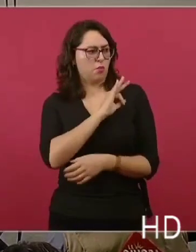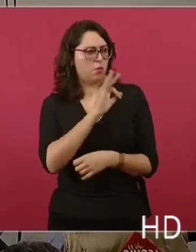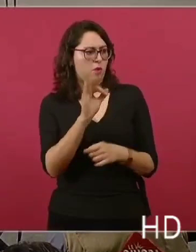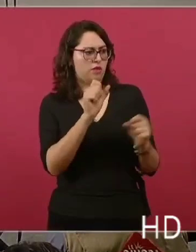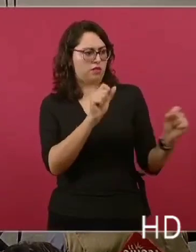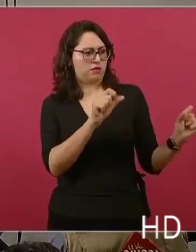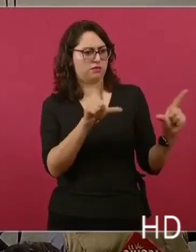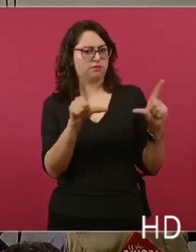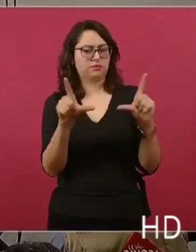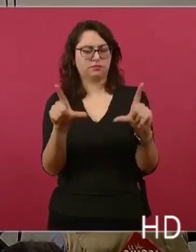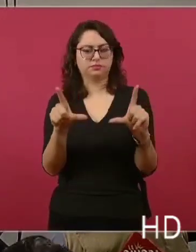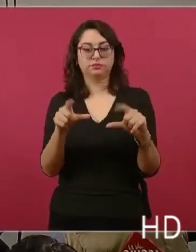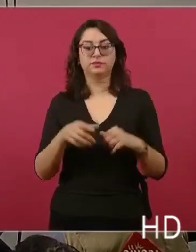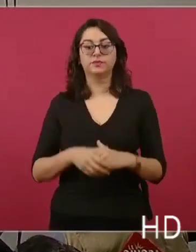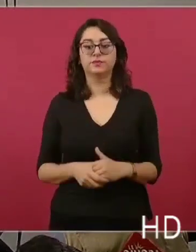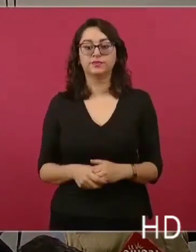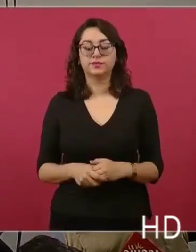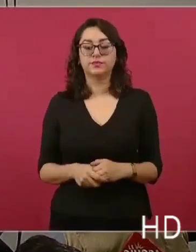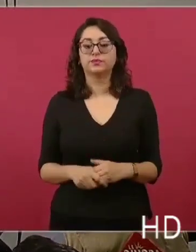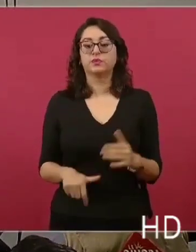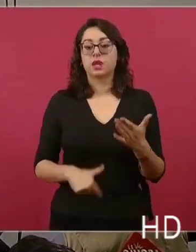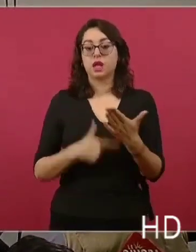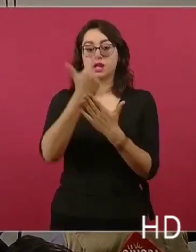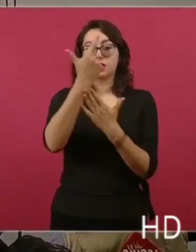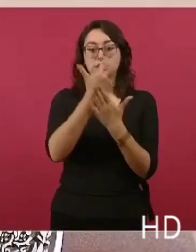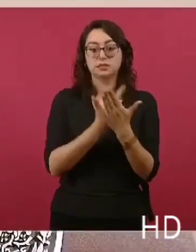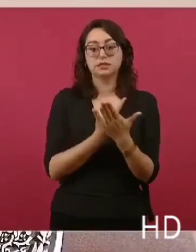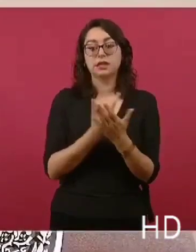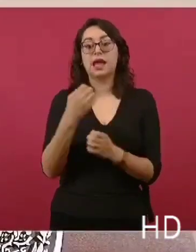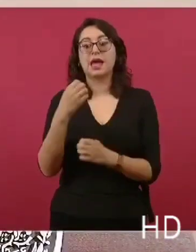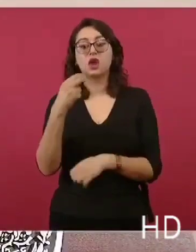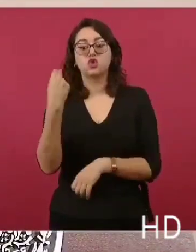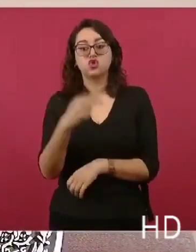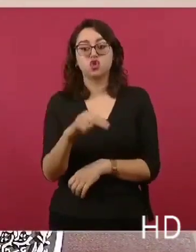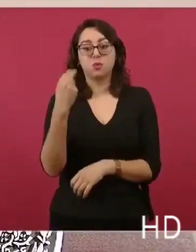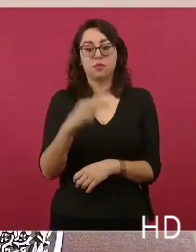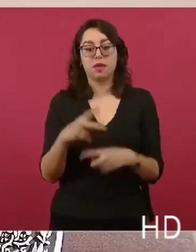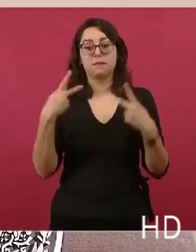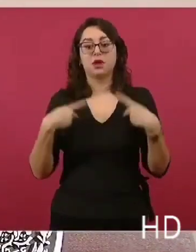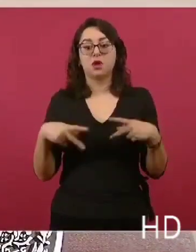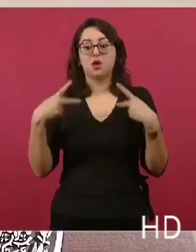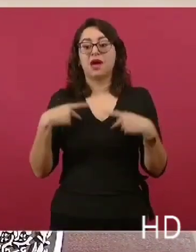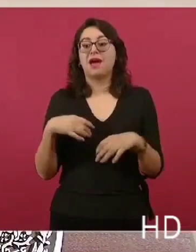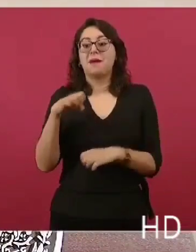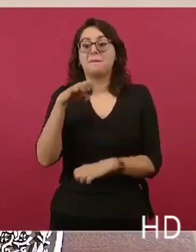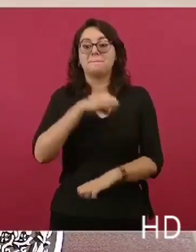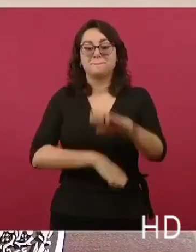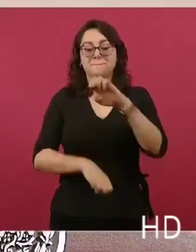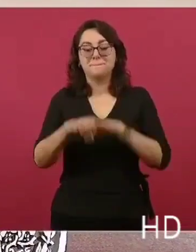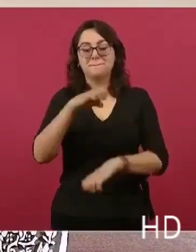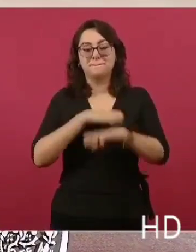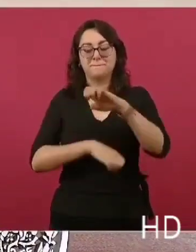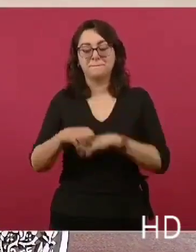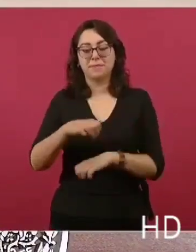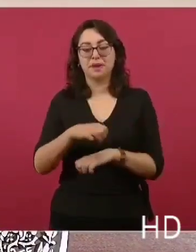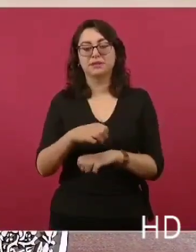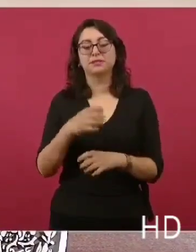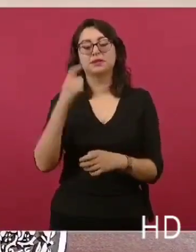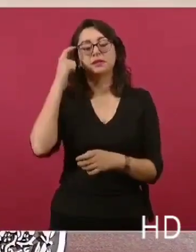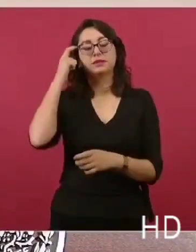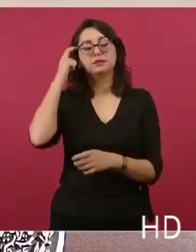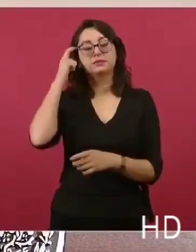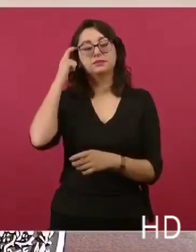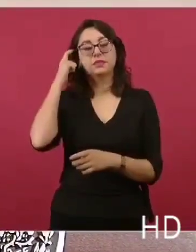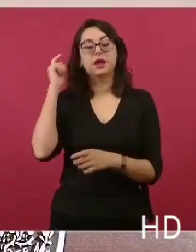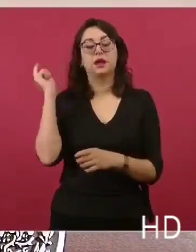una lista de personas y empresas demandadas en Florida. Y la cantidad de dinero,